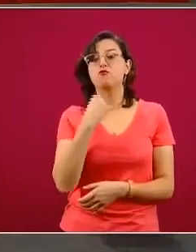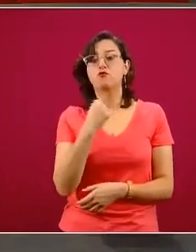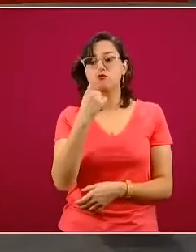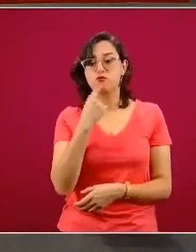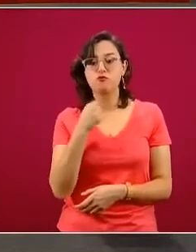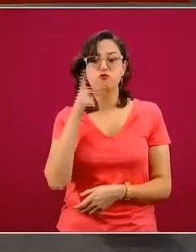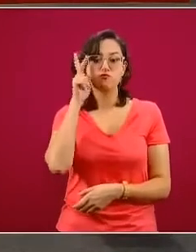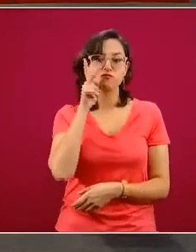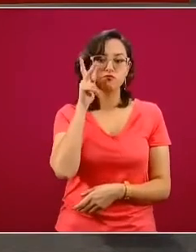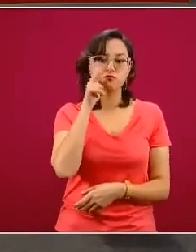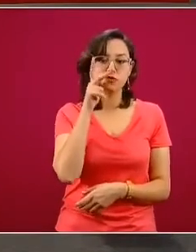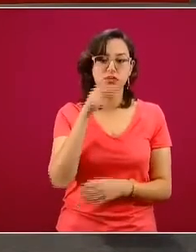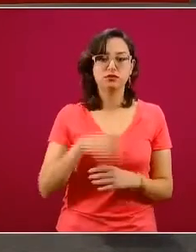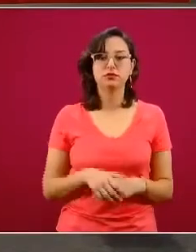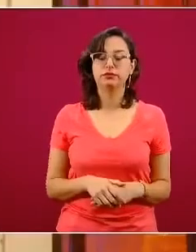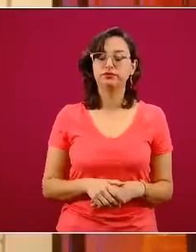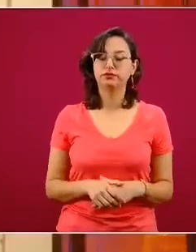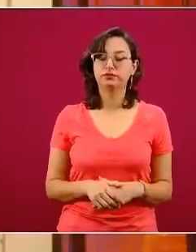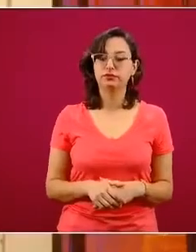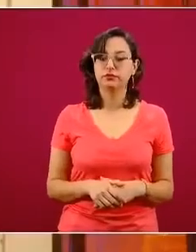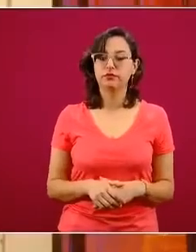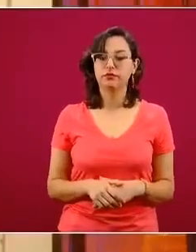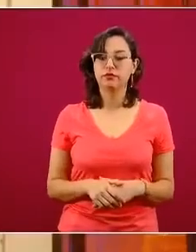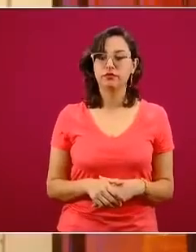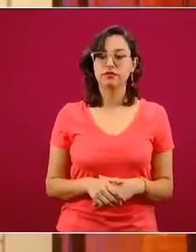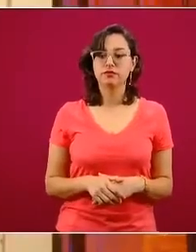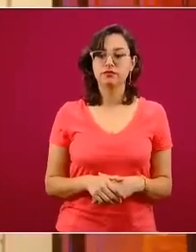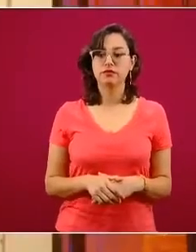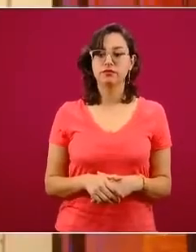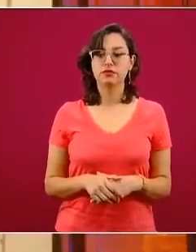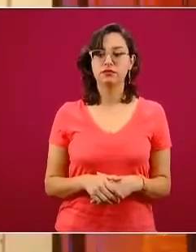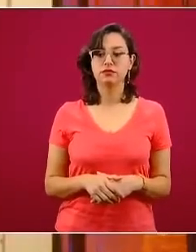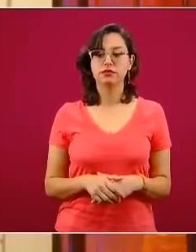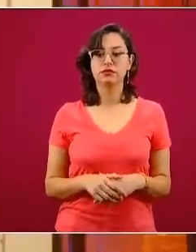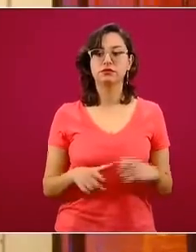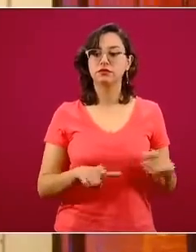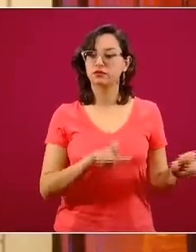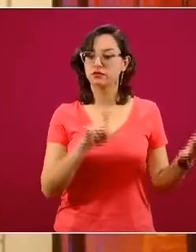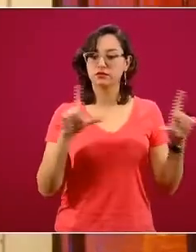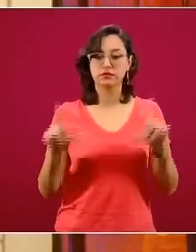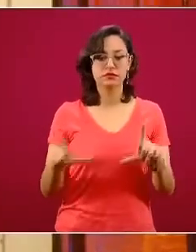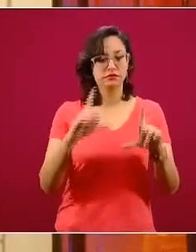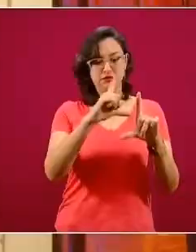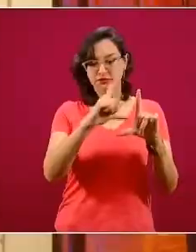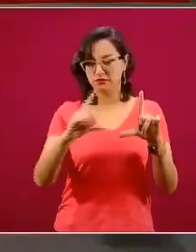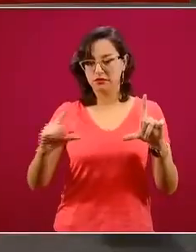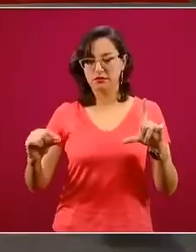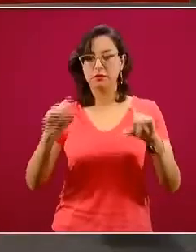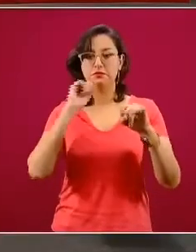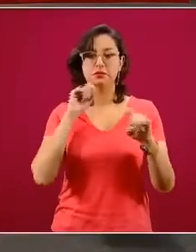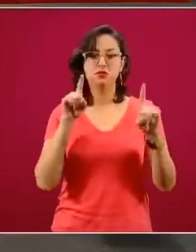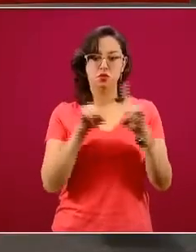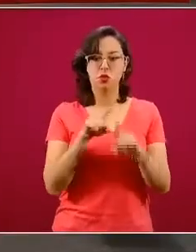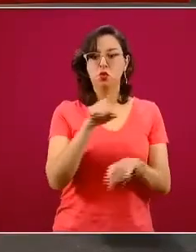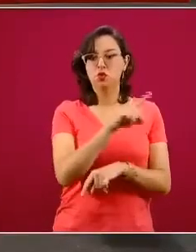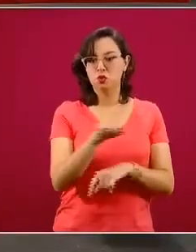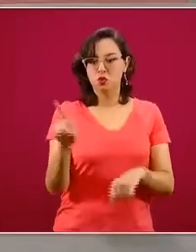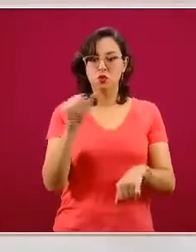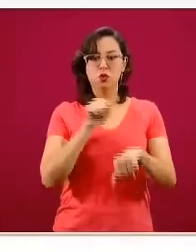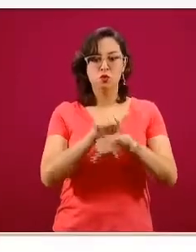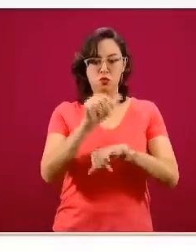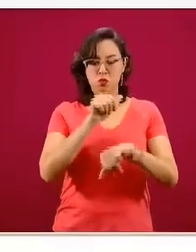y en el marrón oscuro. En la siguiente vamos a ver esta misma distribución, igual por orden descendente, para que puedan ustedes